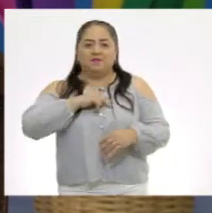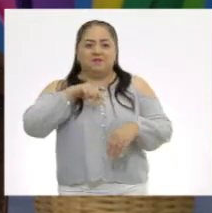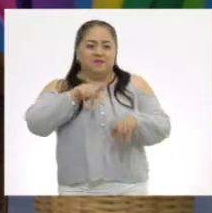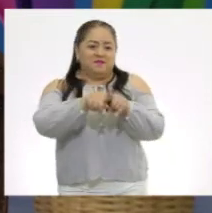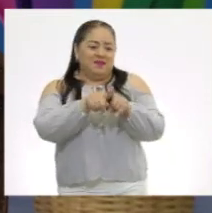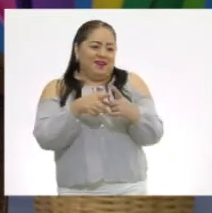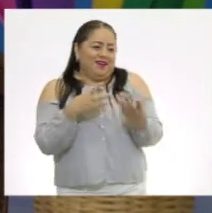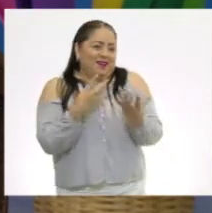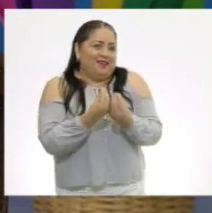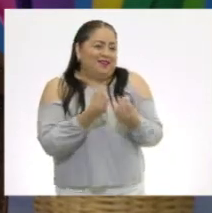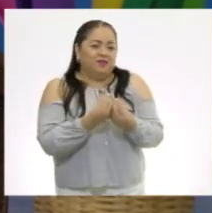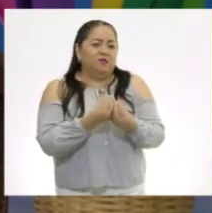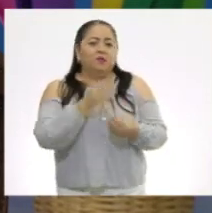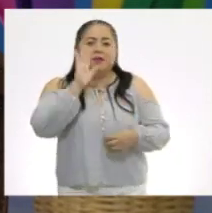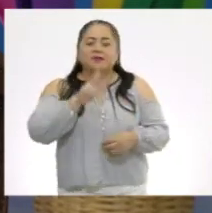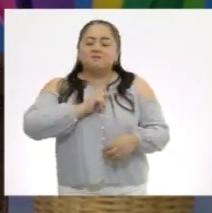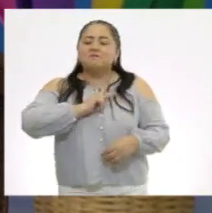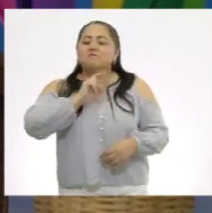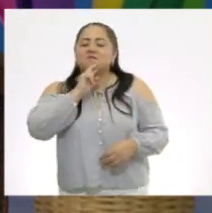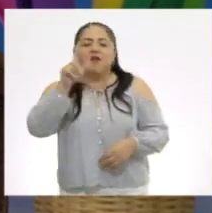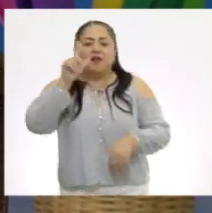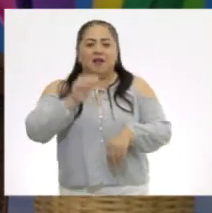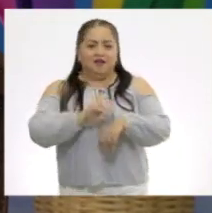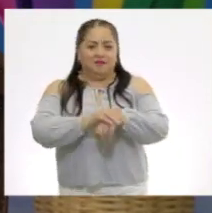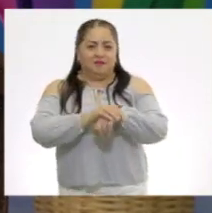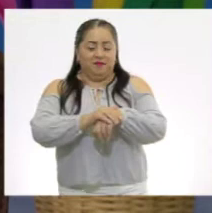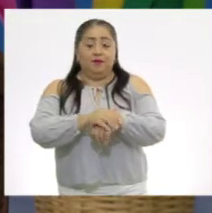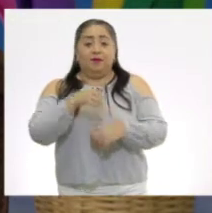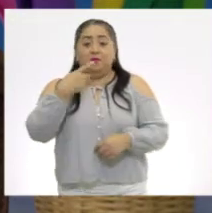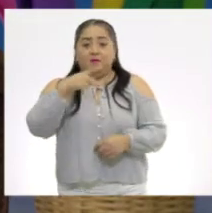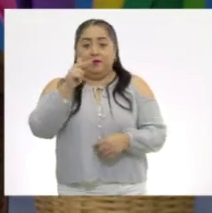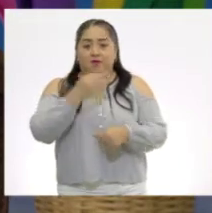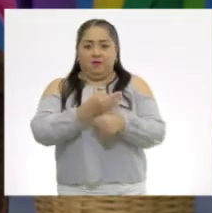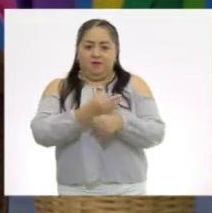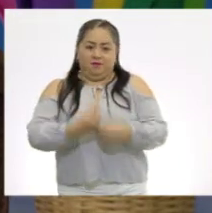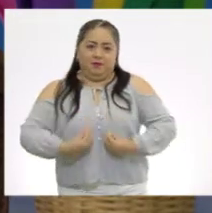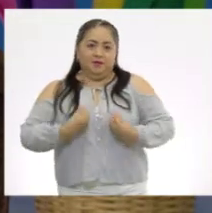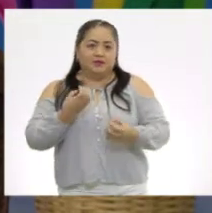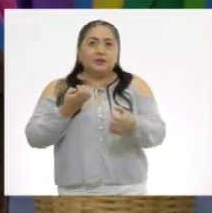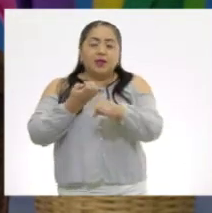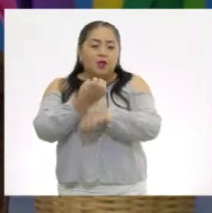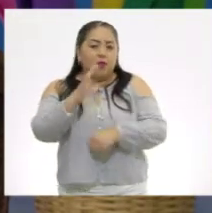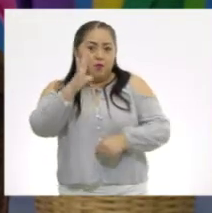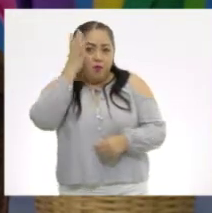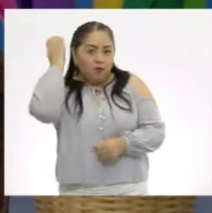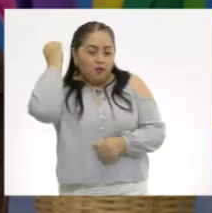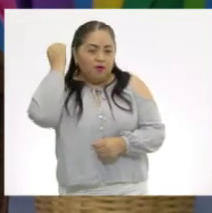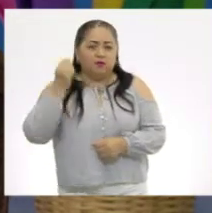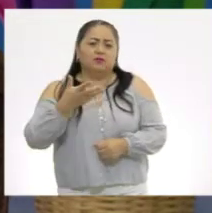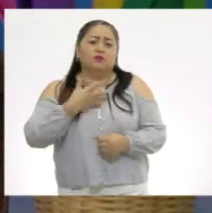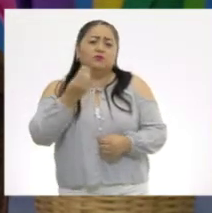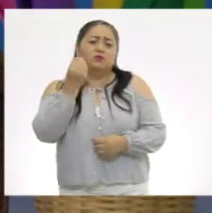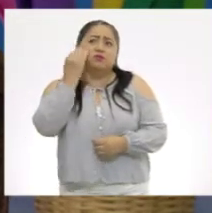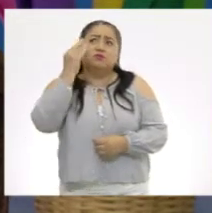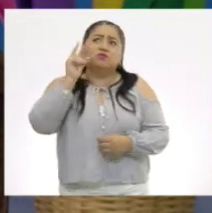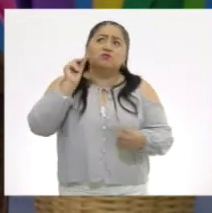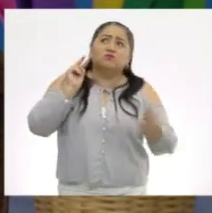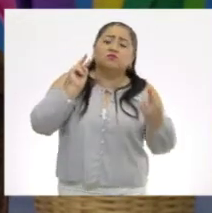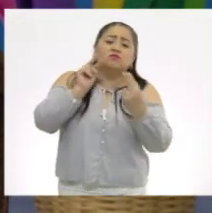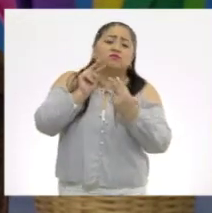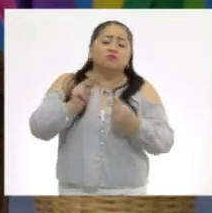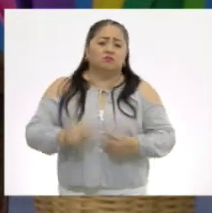hermana. Es como si fuera mi mejor amiga. Actualmente vive en el estado de Morelos. Tiene mucho tiempo que no la veo.